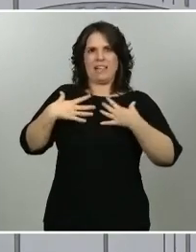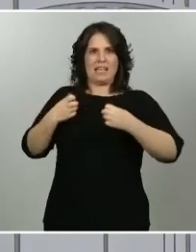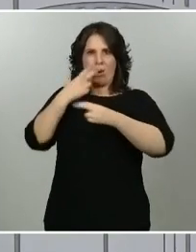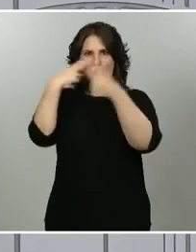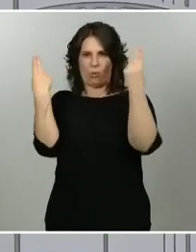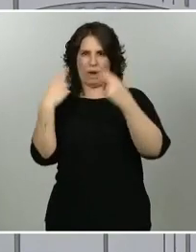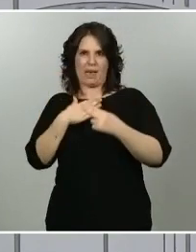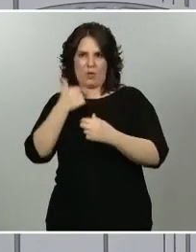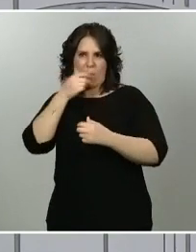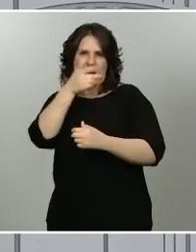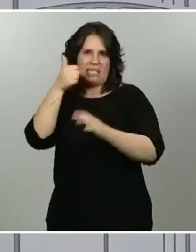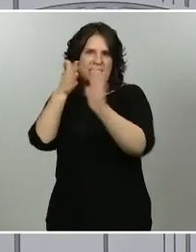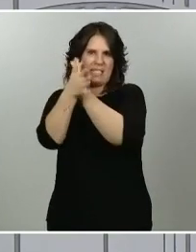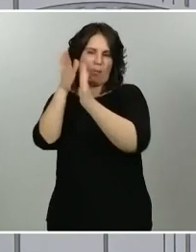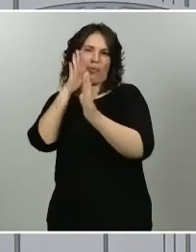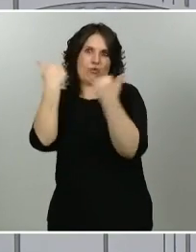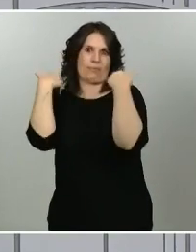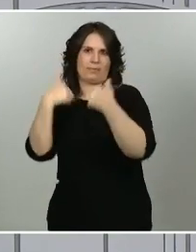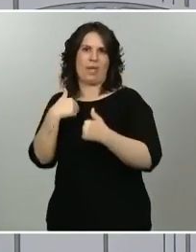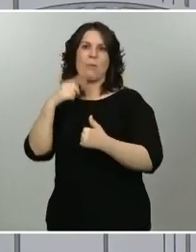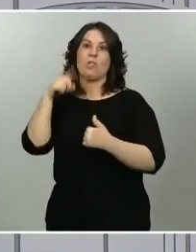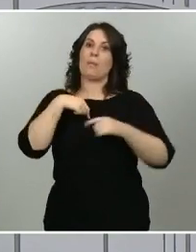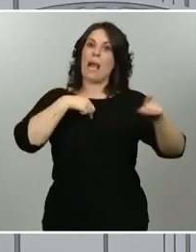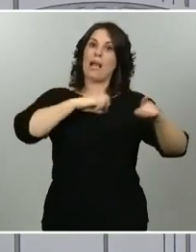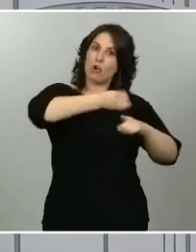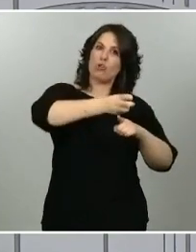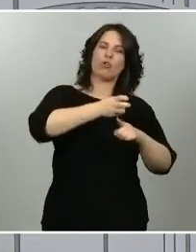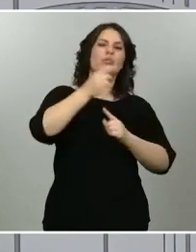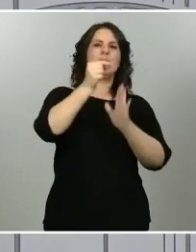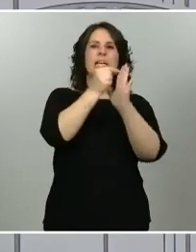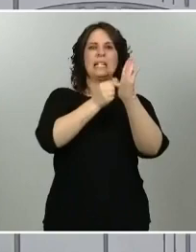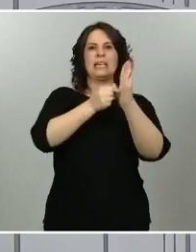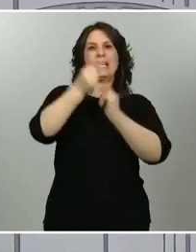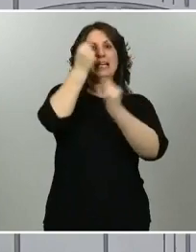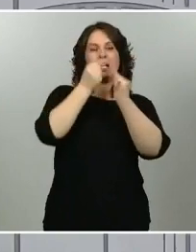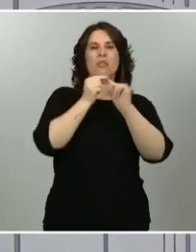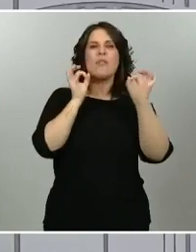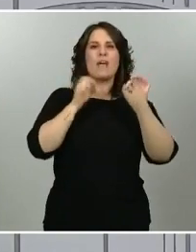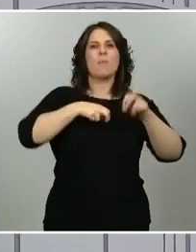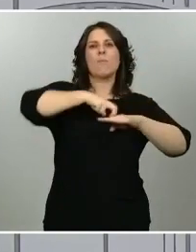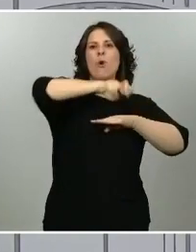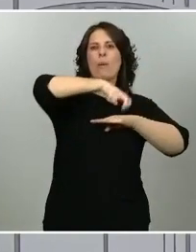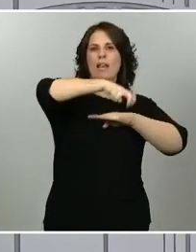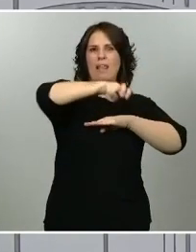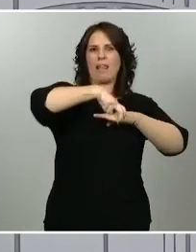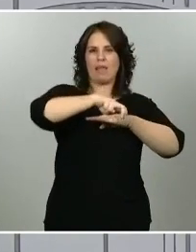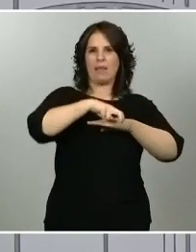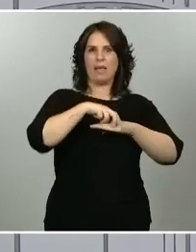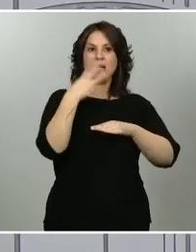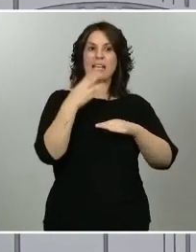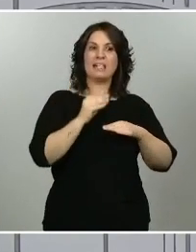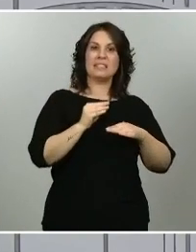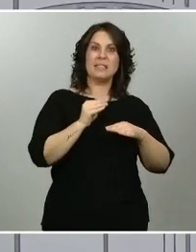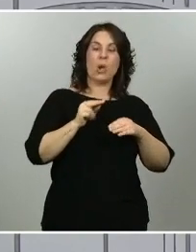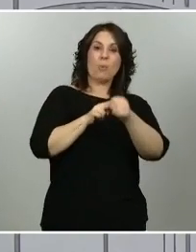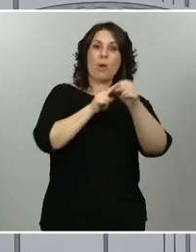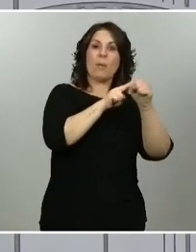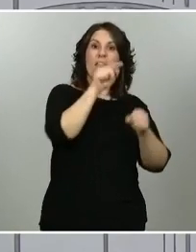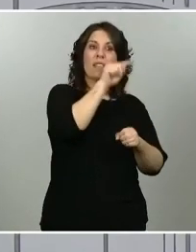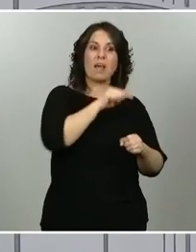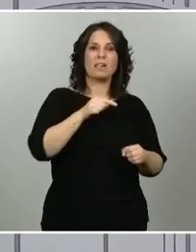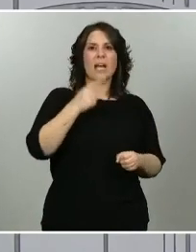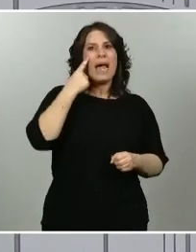criterios relacionados con la movilidad. Las otras tres provincias estaban en una situación de riesgo mayor que las dos que hemos comentado